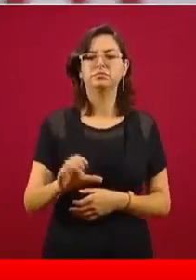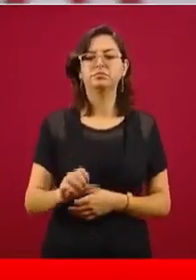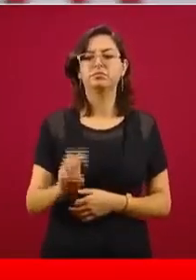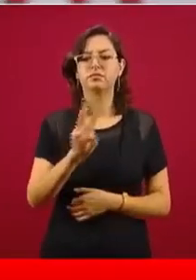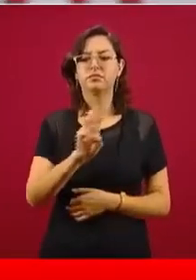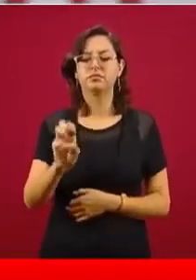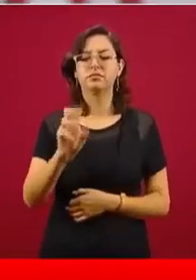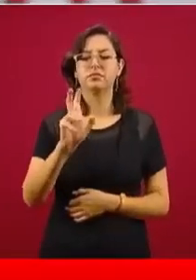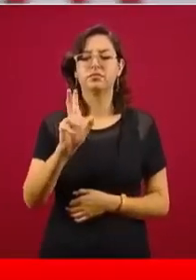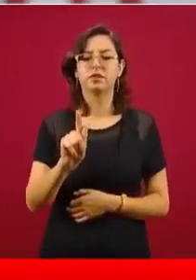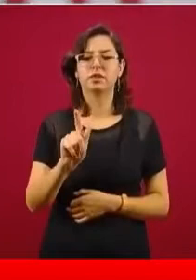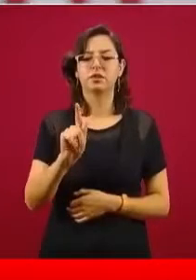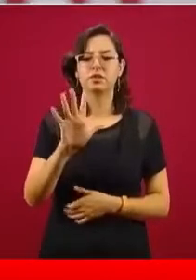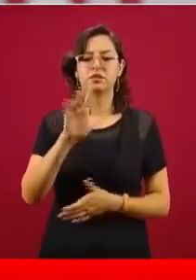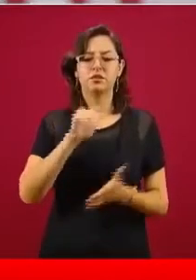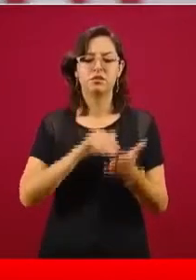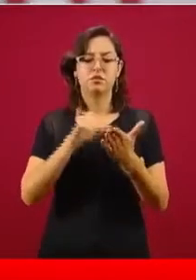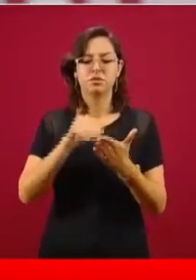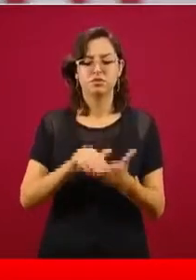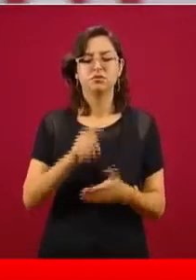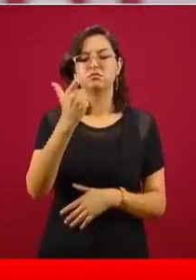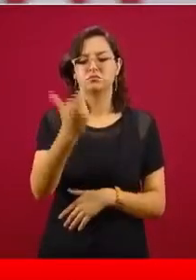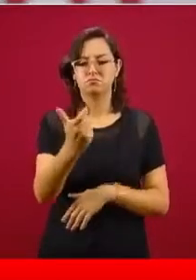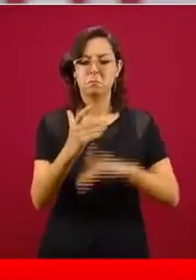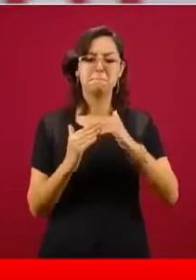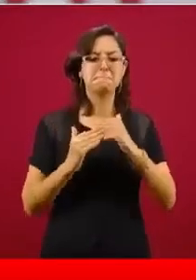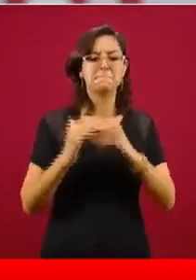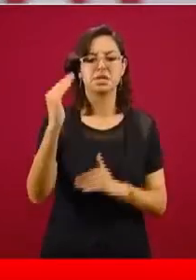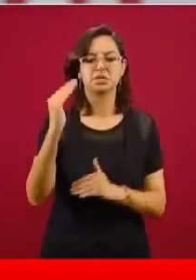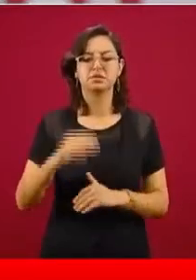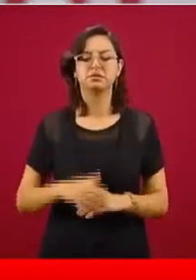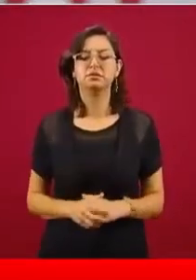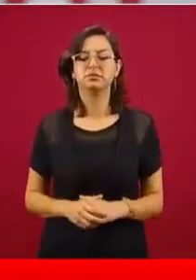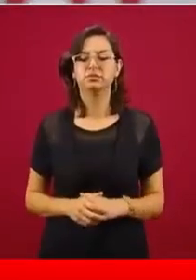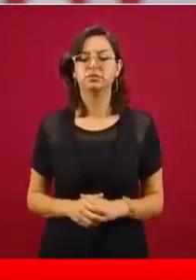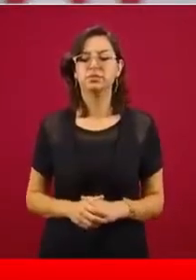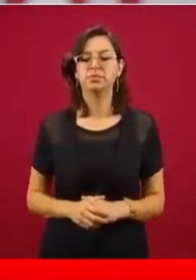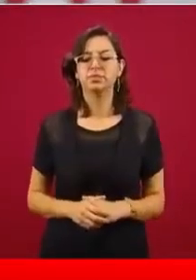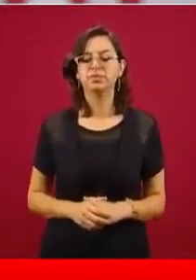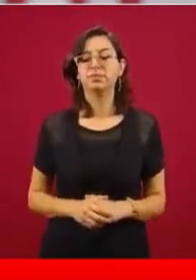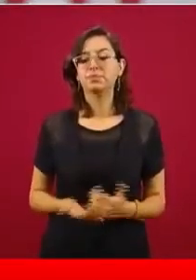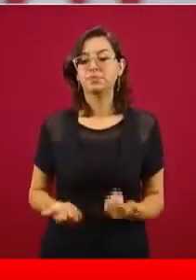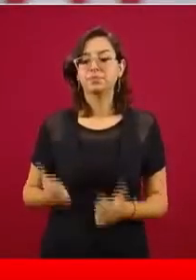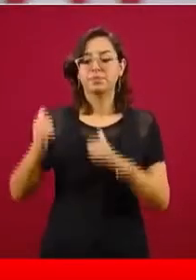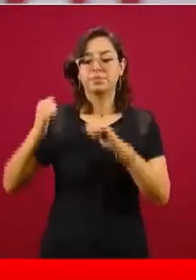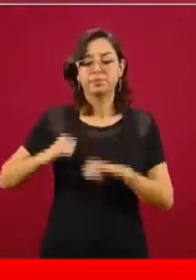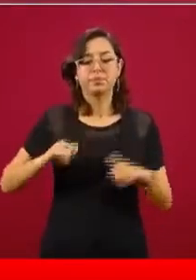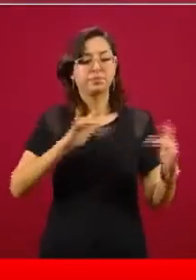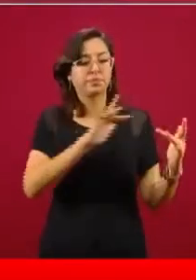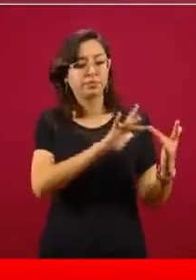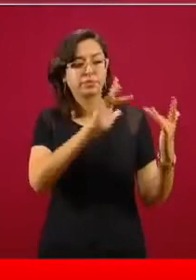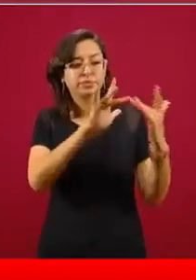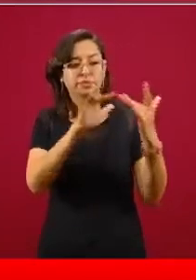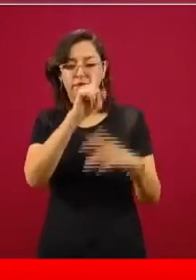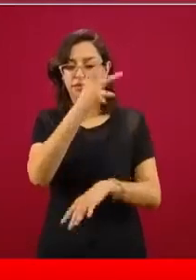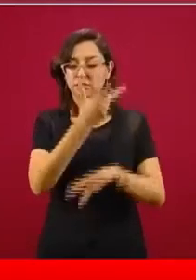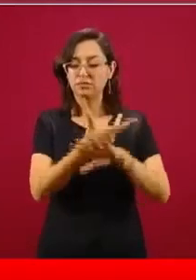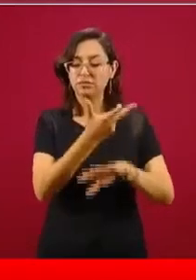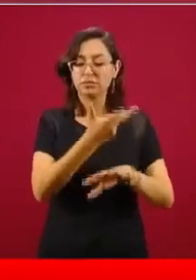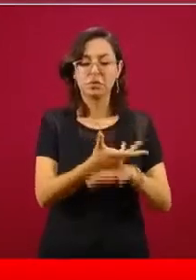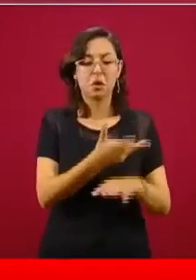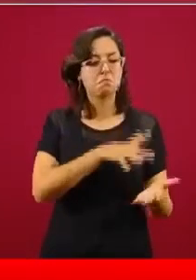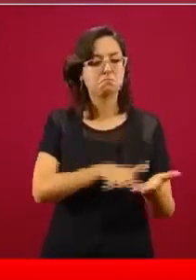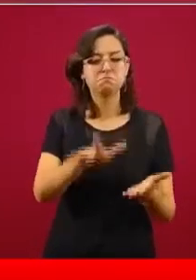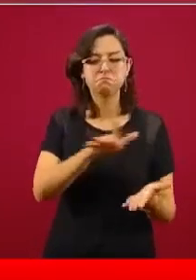trescientos setenta y cinco millones de pesos. Estamos en comunicación con las autoridades locales, hemos encontrado mucho apoyo en general en los Estados